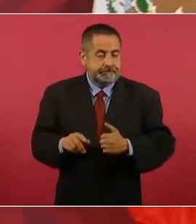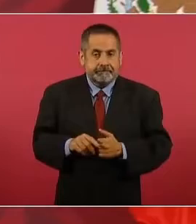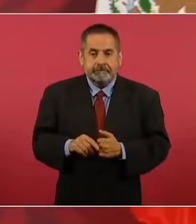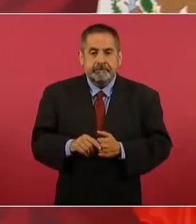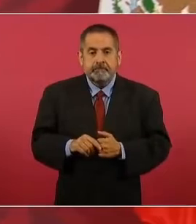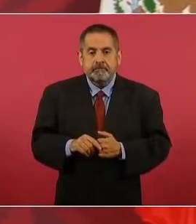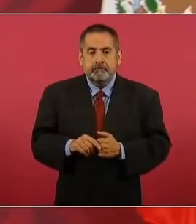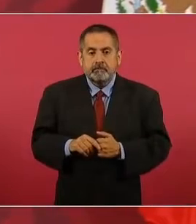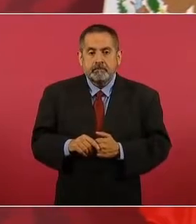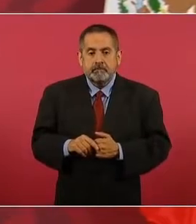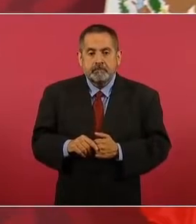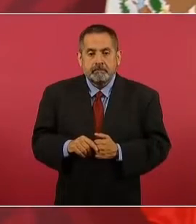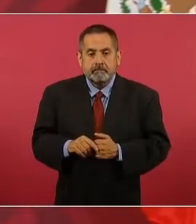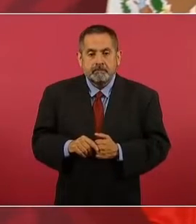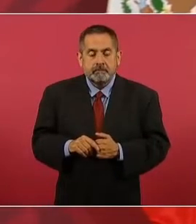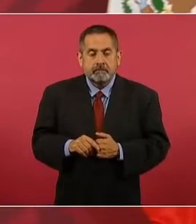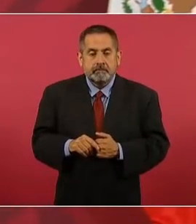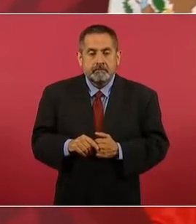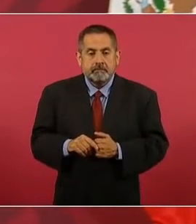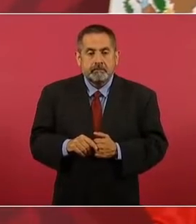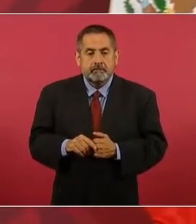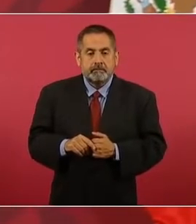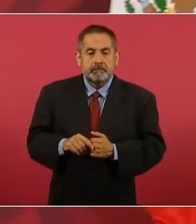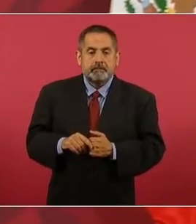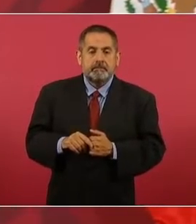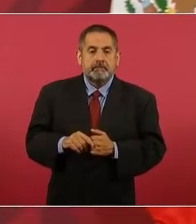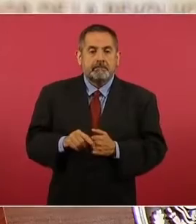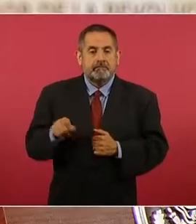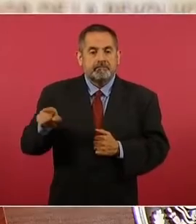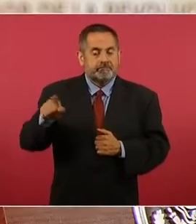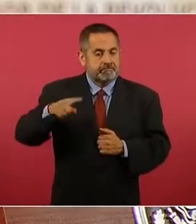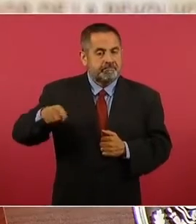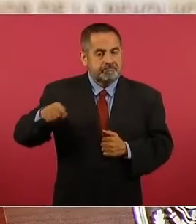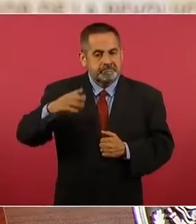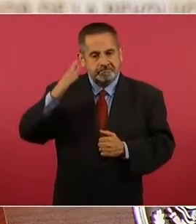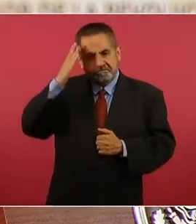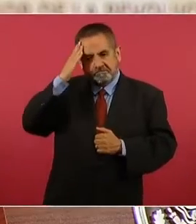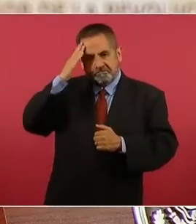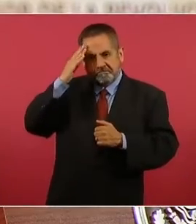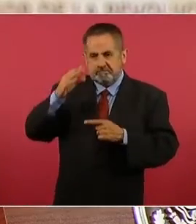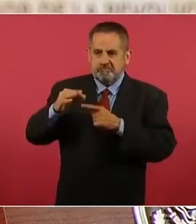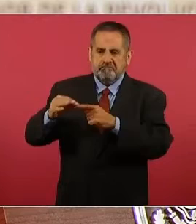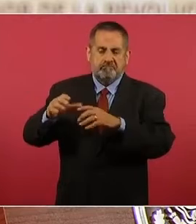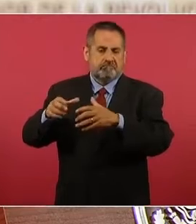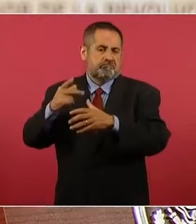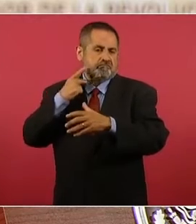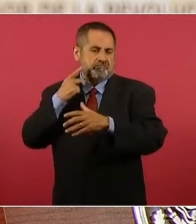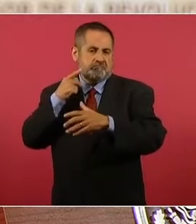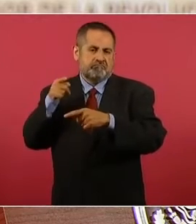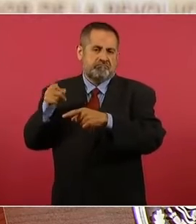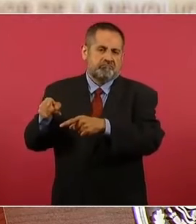dirigente político